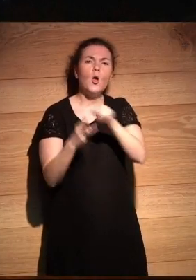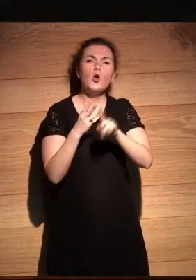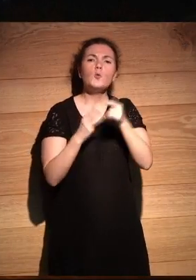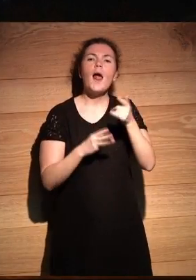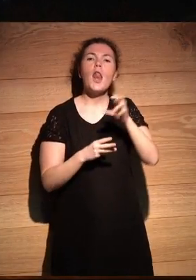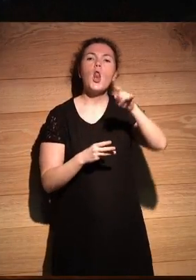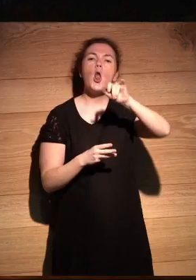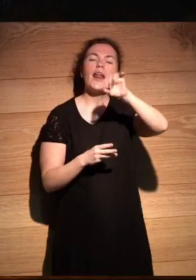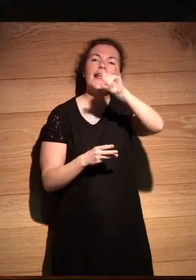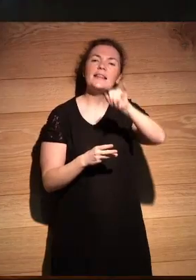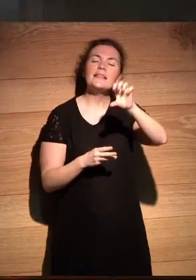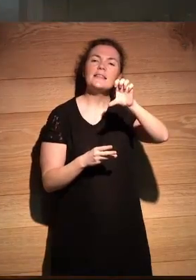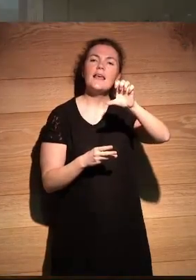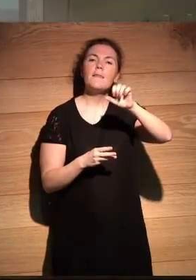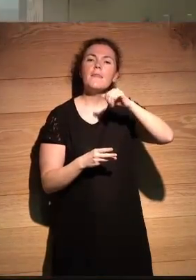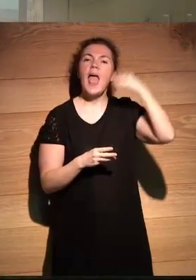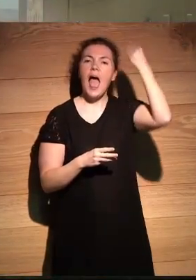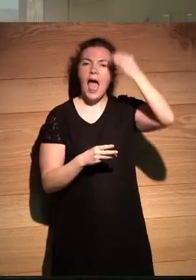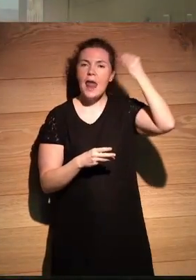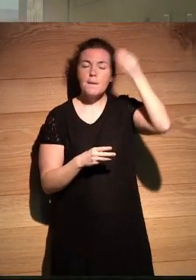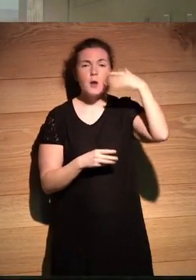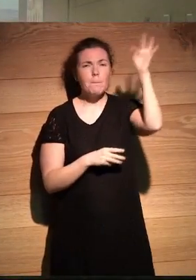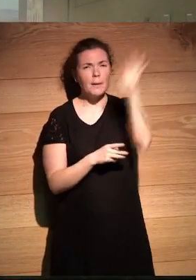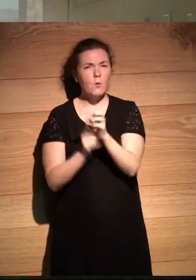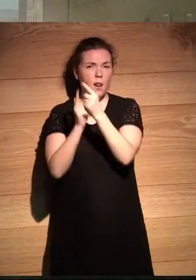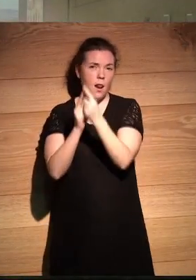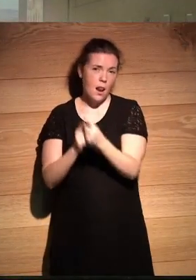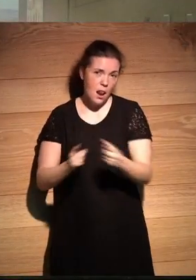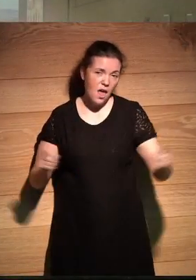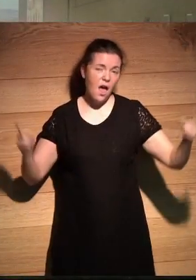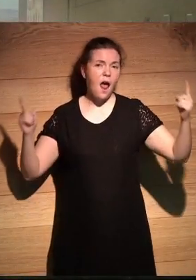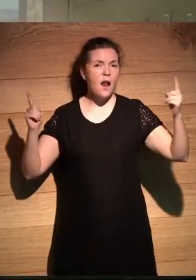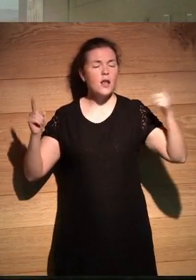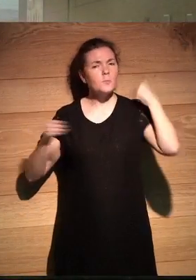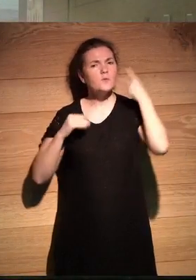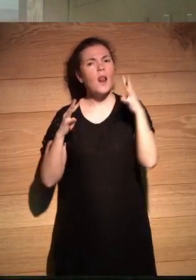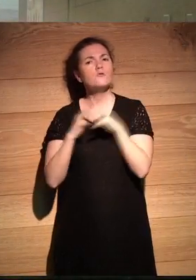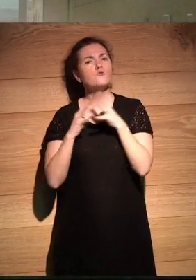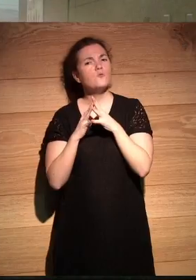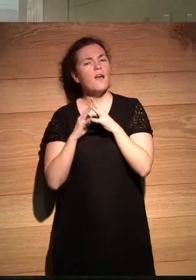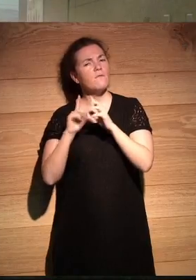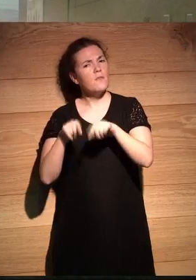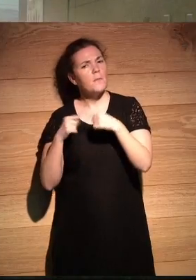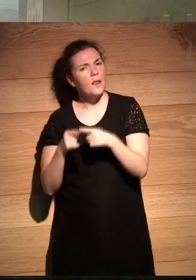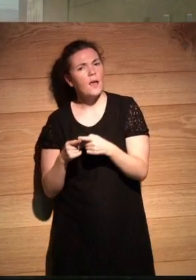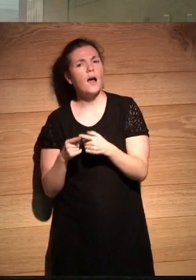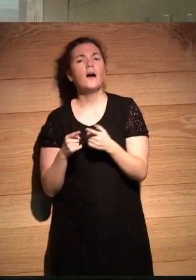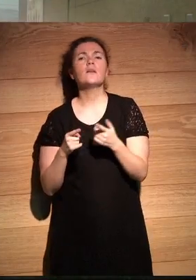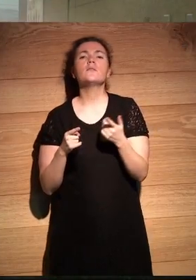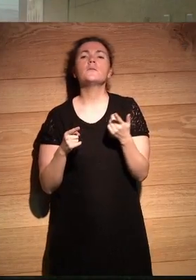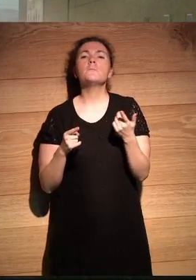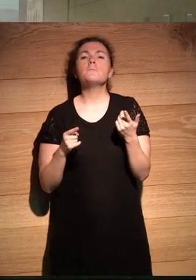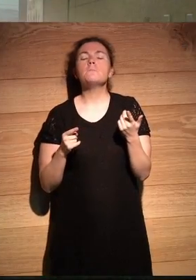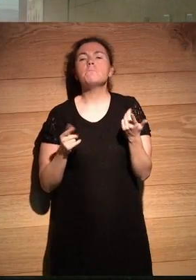una película larga con intermedio y que es una película muy importante yo creo en la estructura familiar de toda familia de